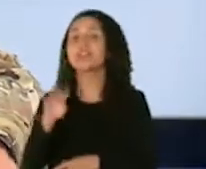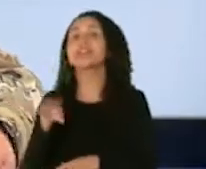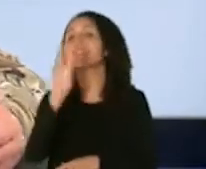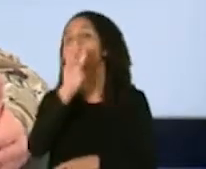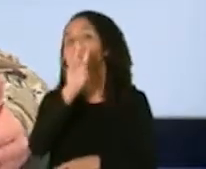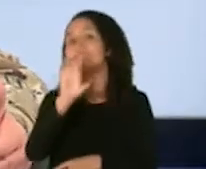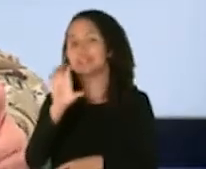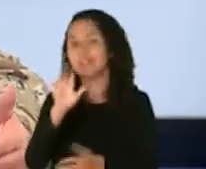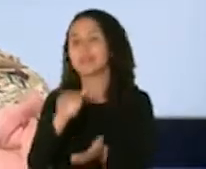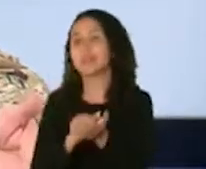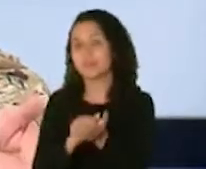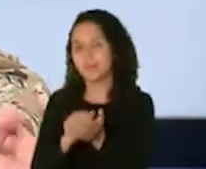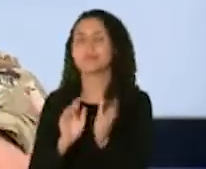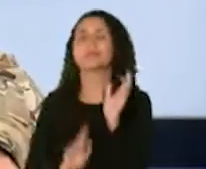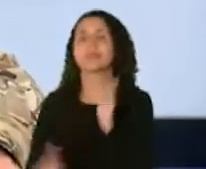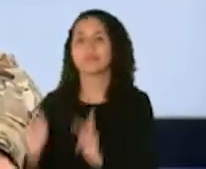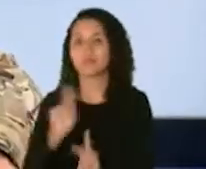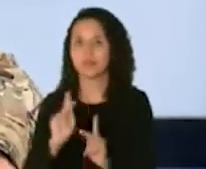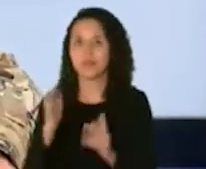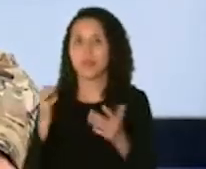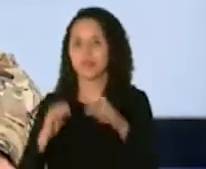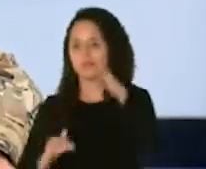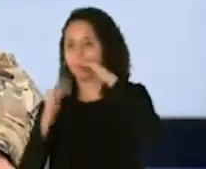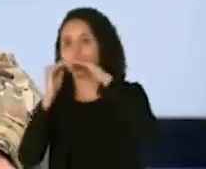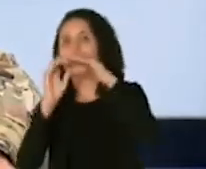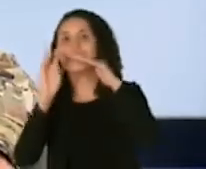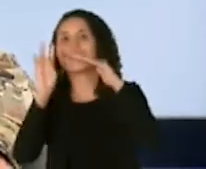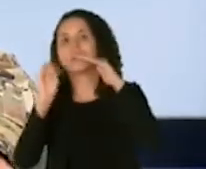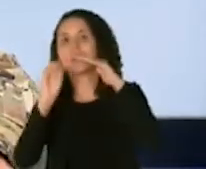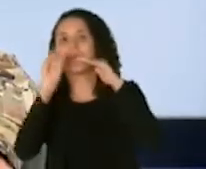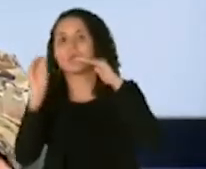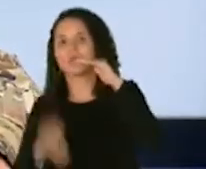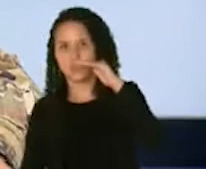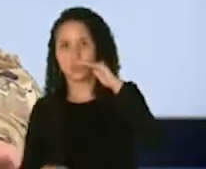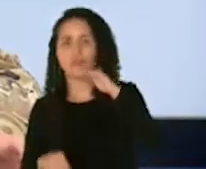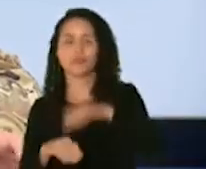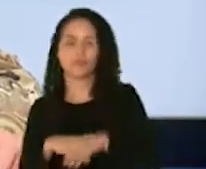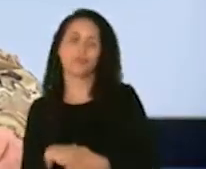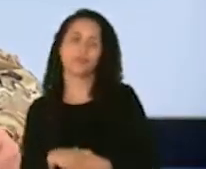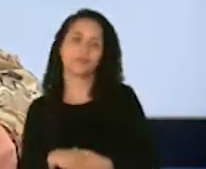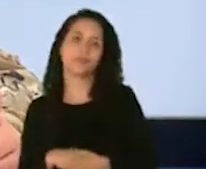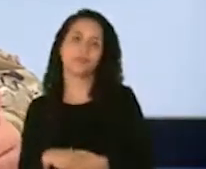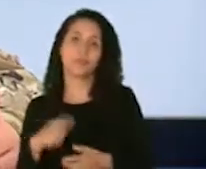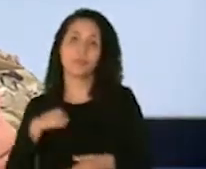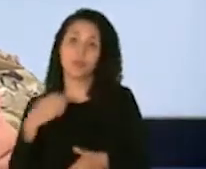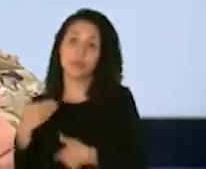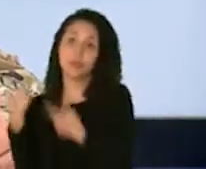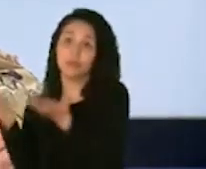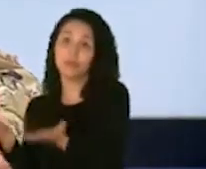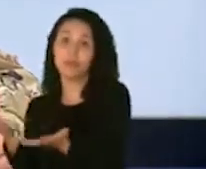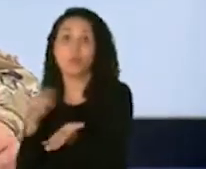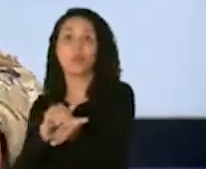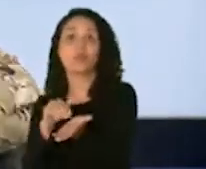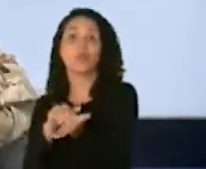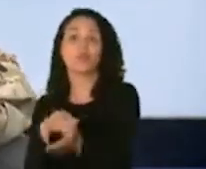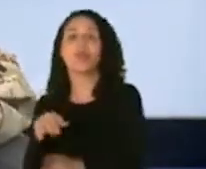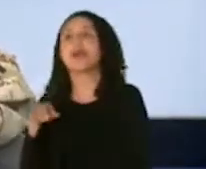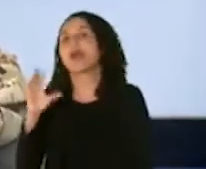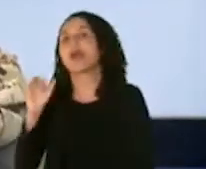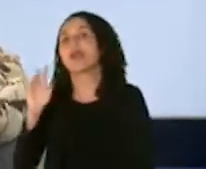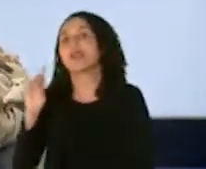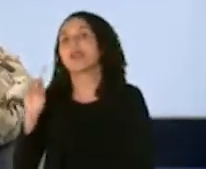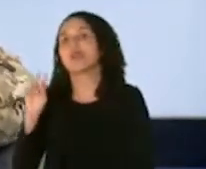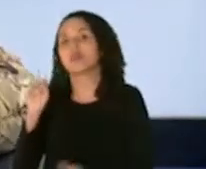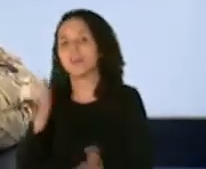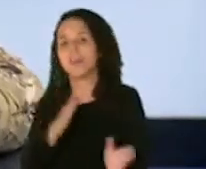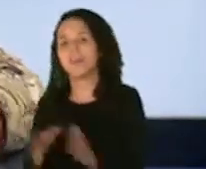personas, donde queremos alcanzar ese 70%. Así que le presentamos a la doctora Cardona un plan para